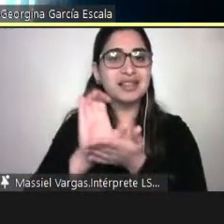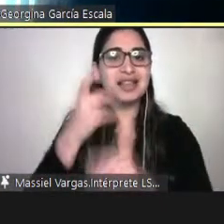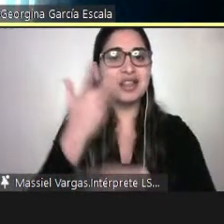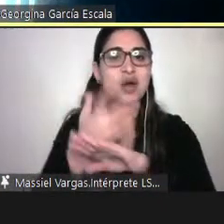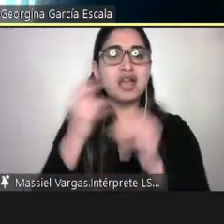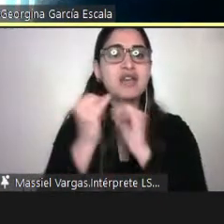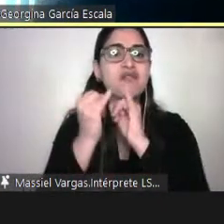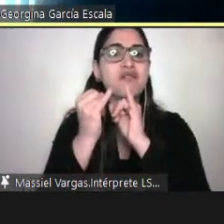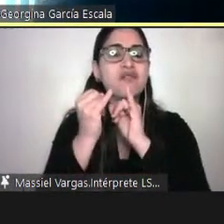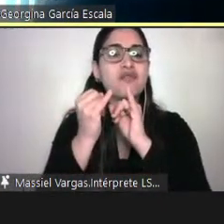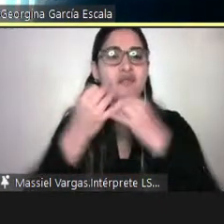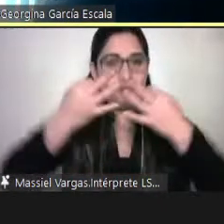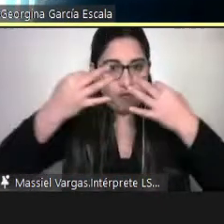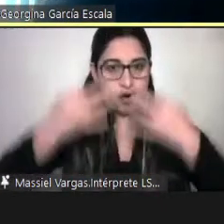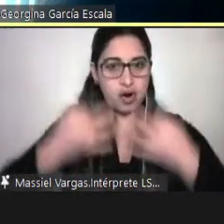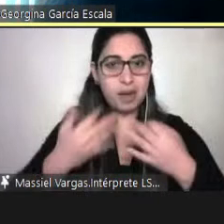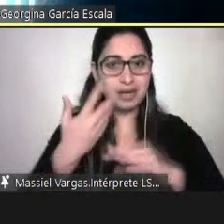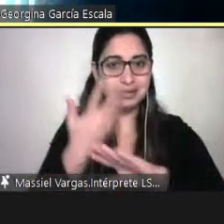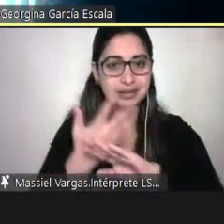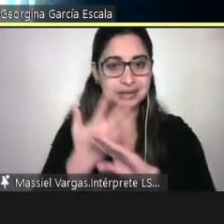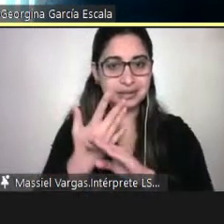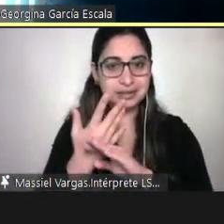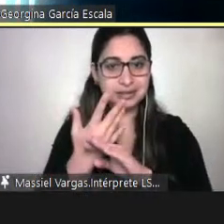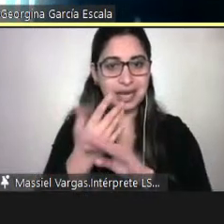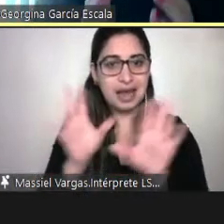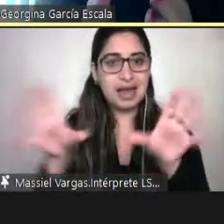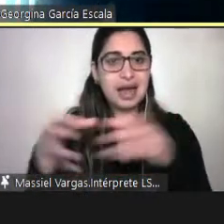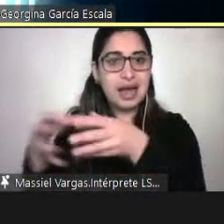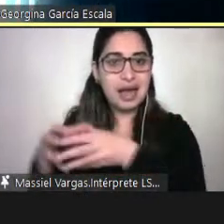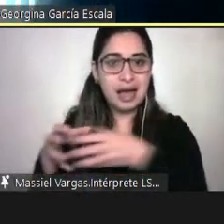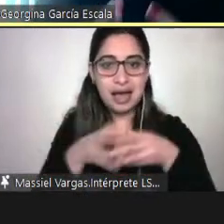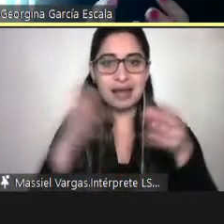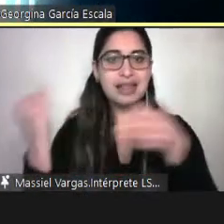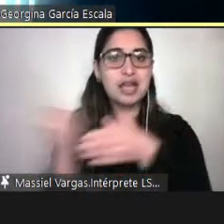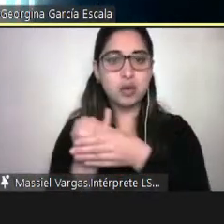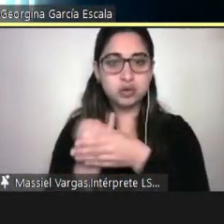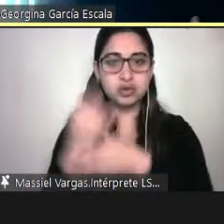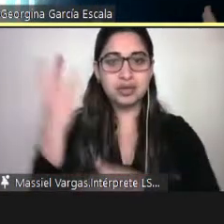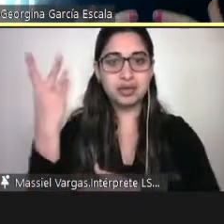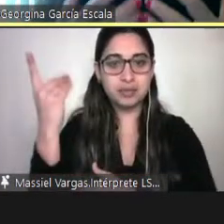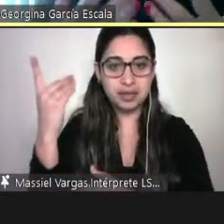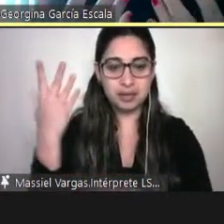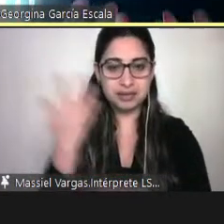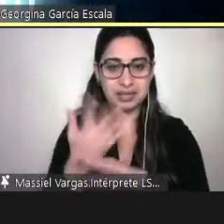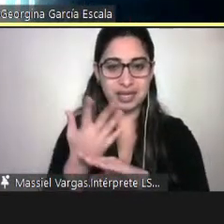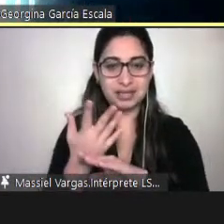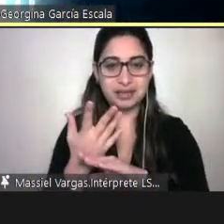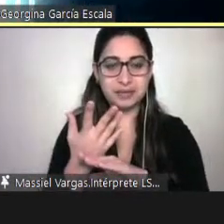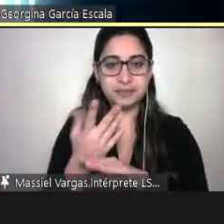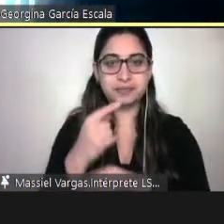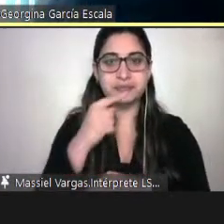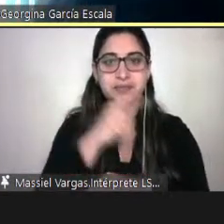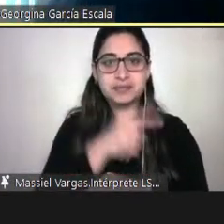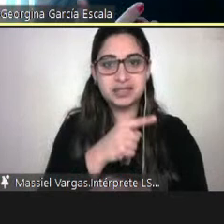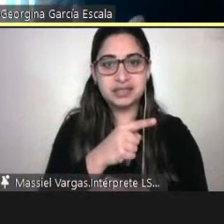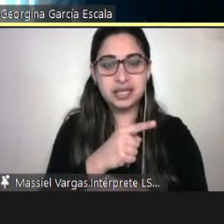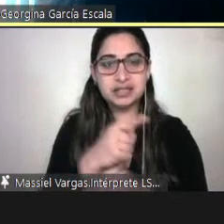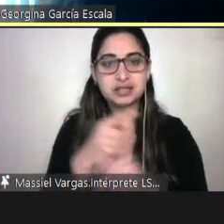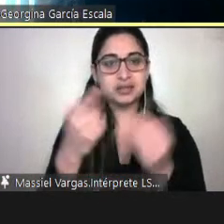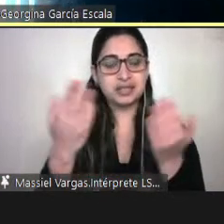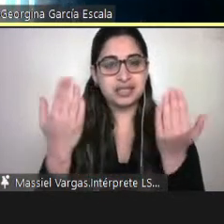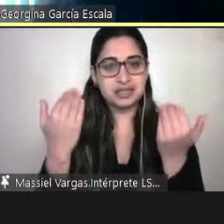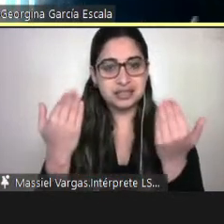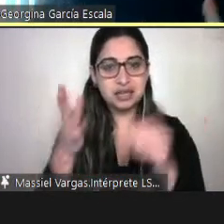formalizadas sus unidades de inclusión y discapacidad, esto es crítico porque si no hay rotación de